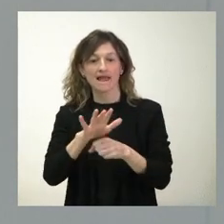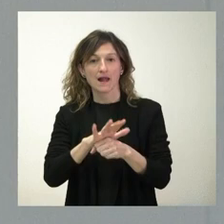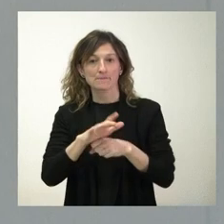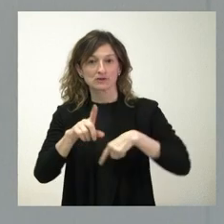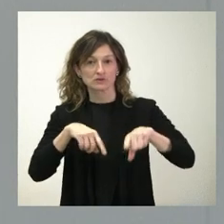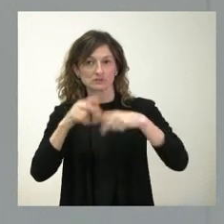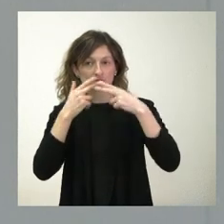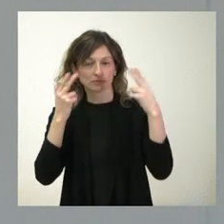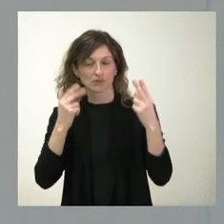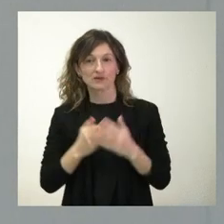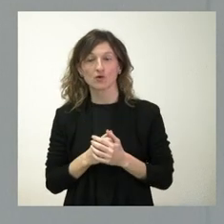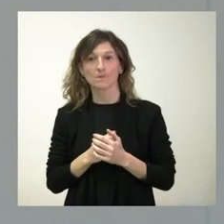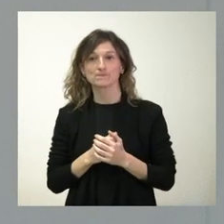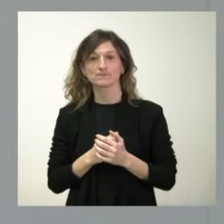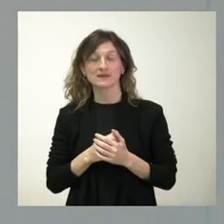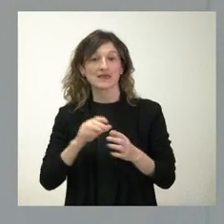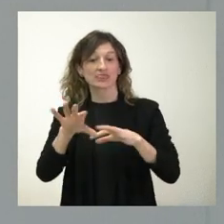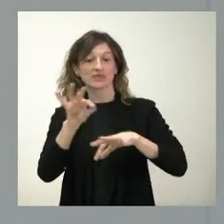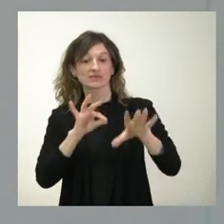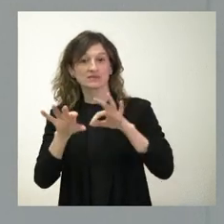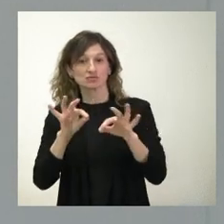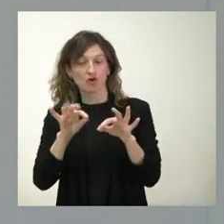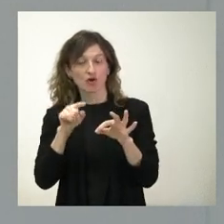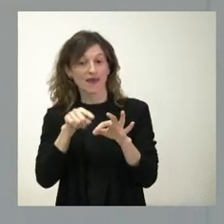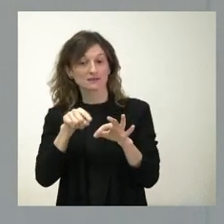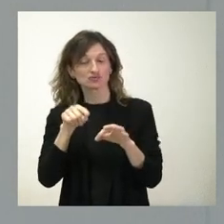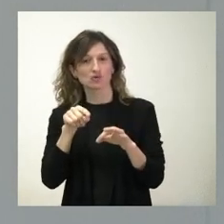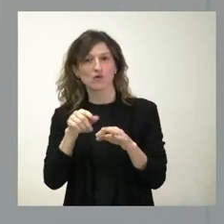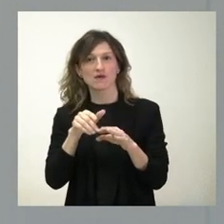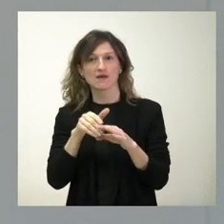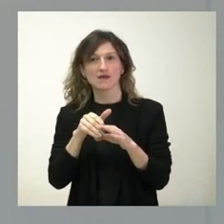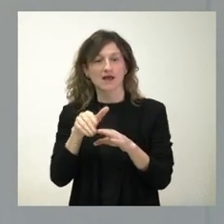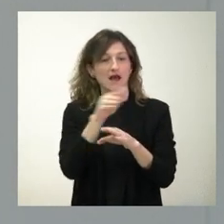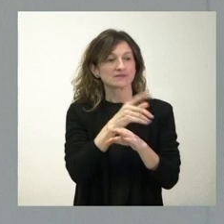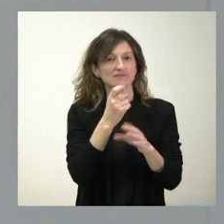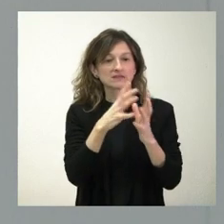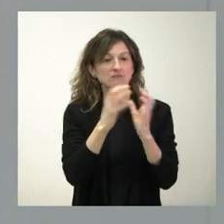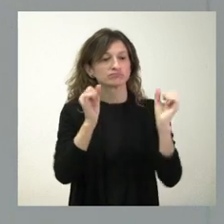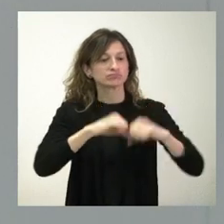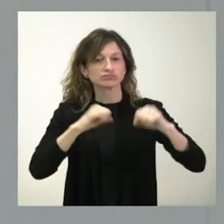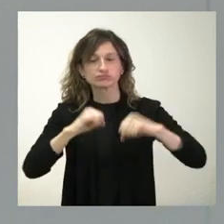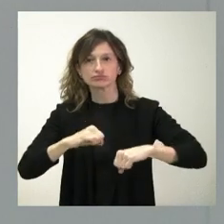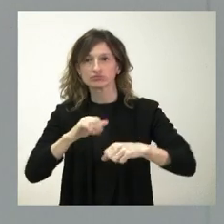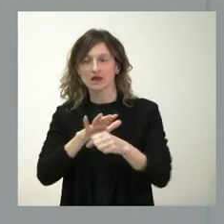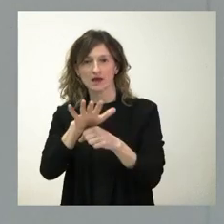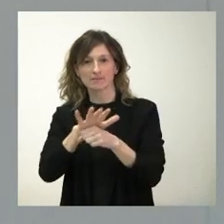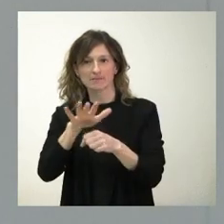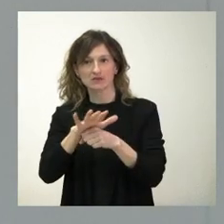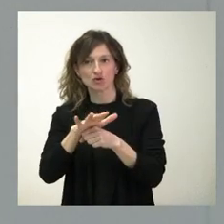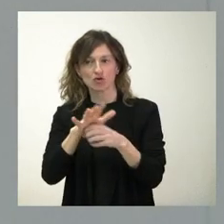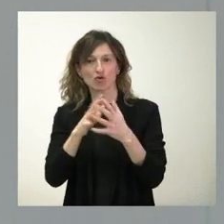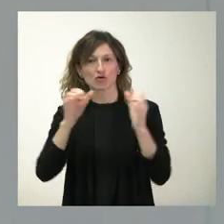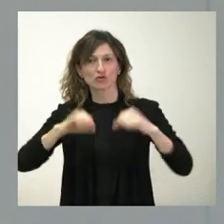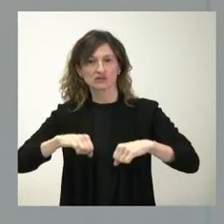dijimos que cualquier decisión en torno a este asunto tendría que abordarse con el máximo consenso posible y en el ámbito del Consejo